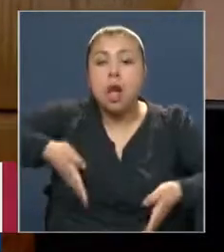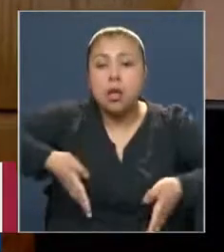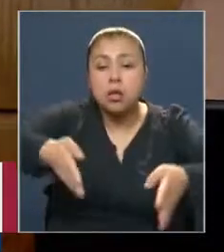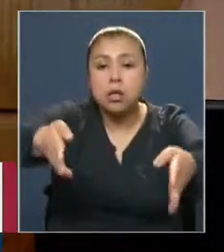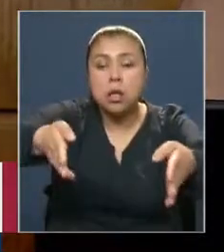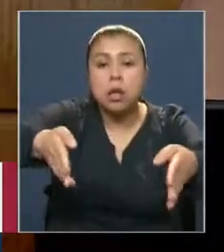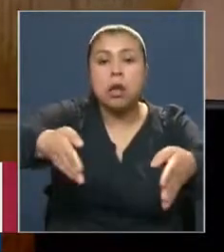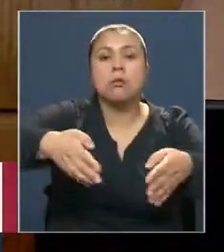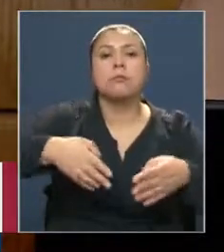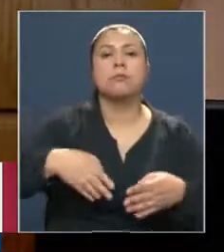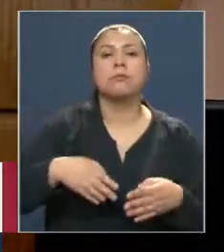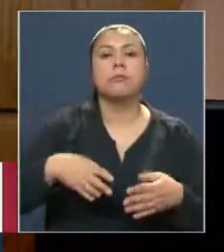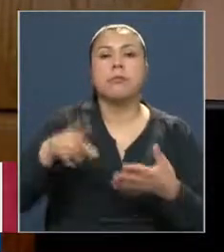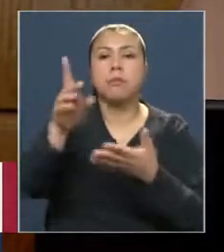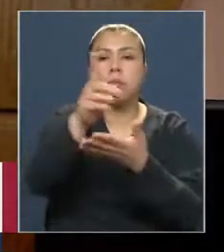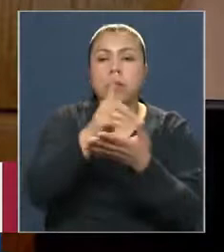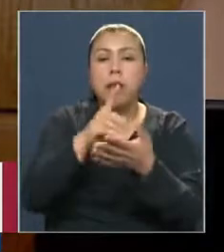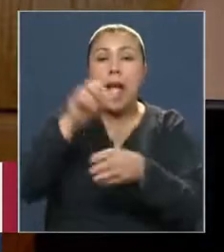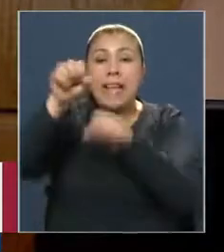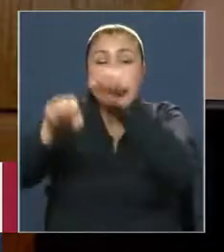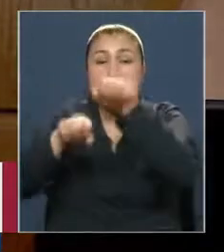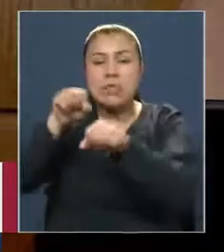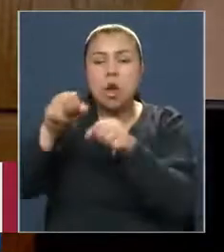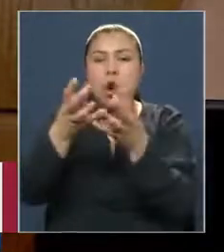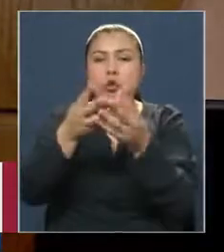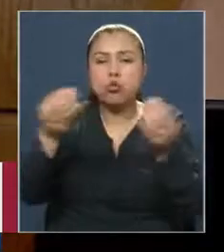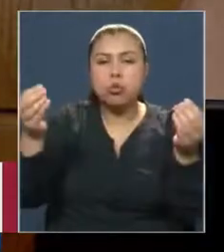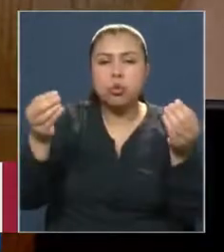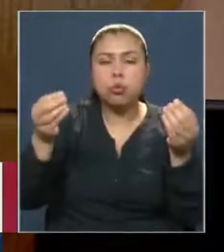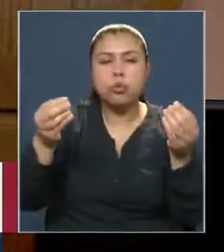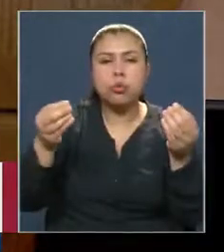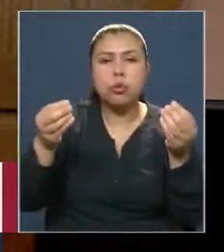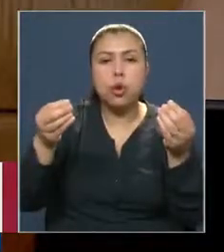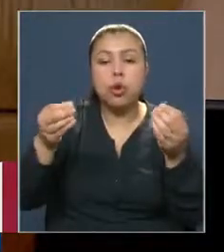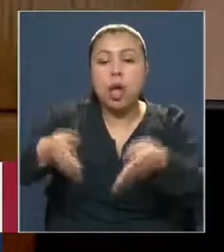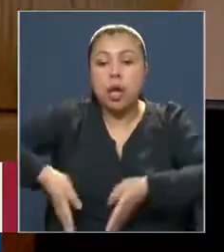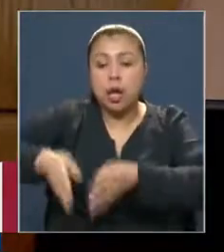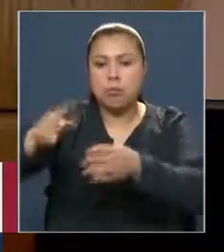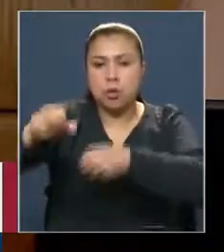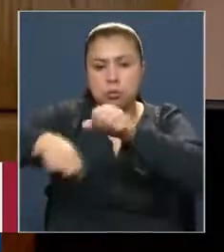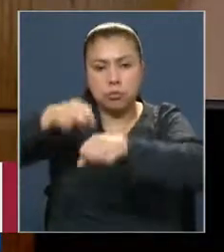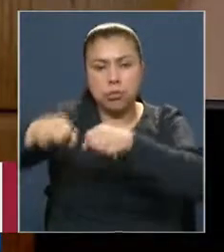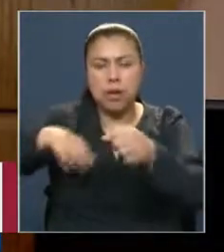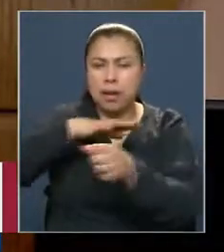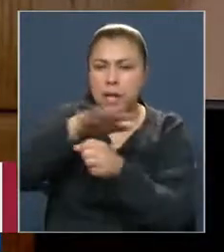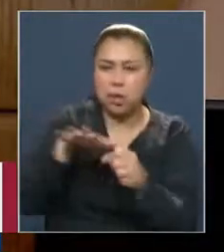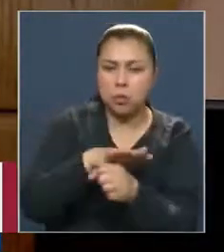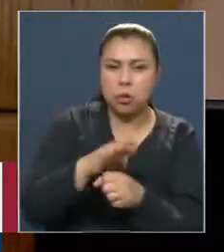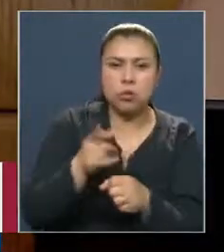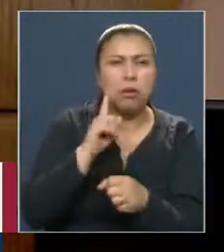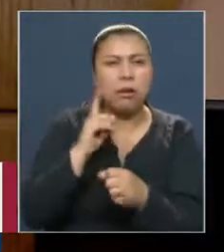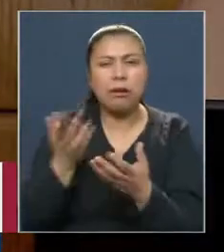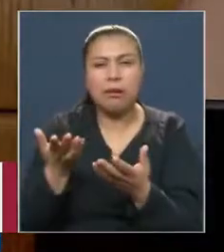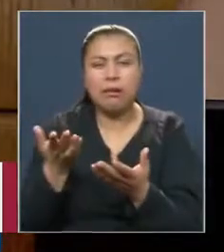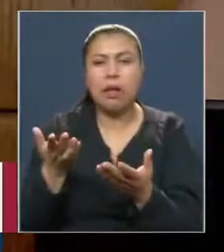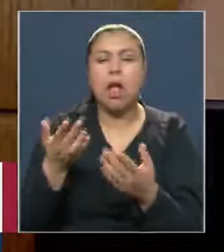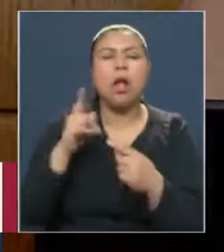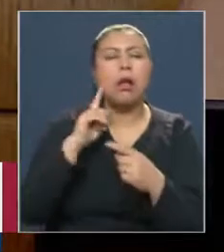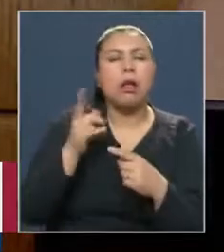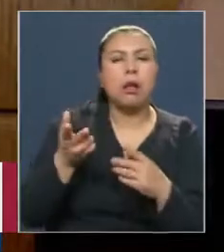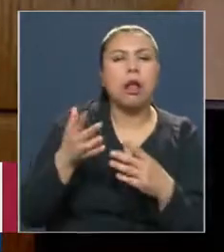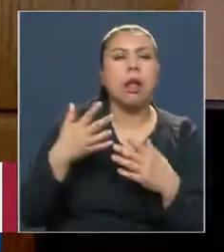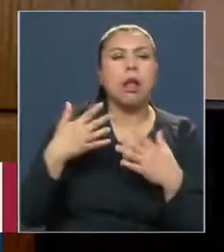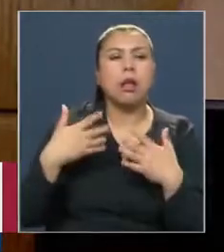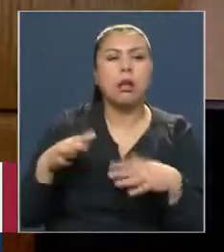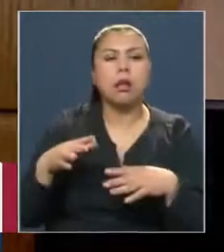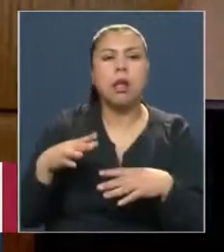Farellones el diseño de ciclovía o la solución que se contempla para el flujo de ciclistas la situación en que quedarán los arrendatarios de cadenas que